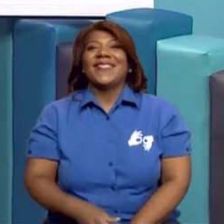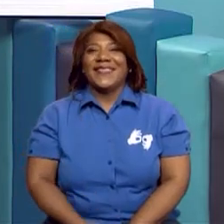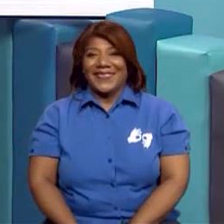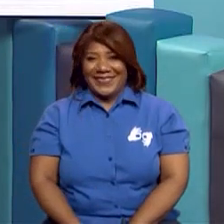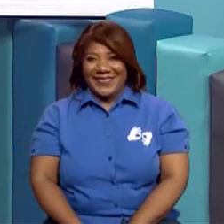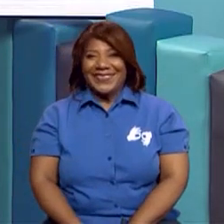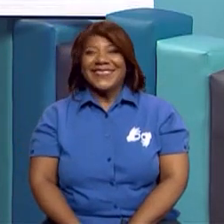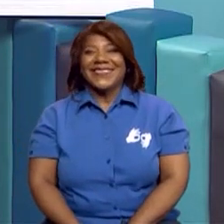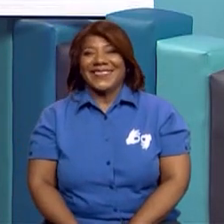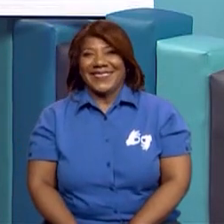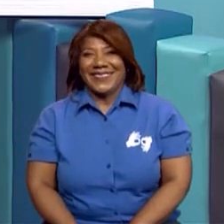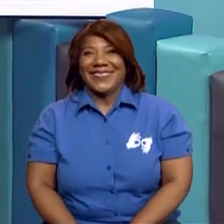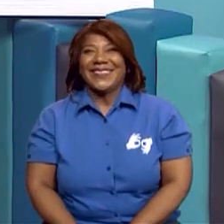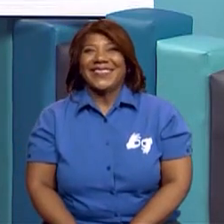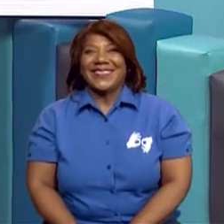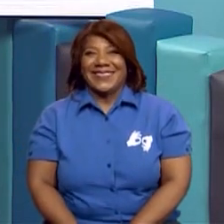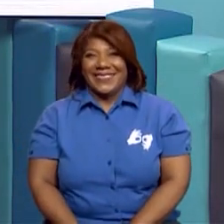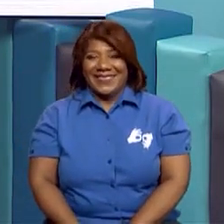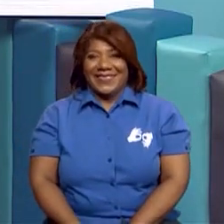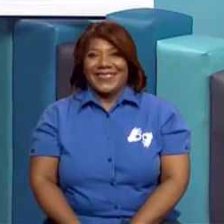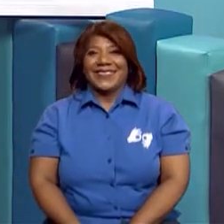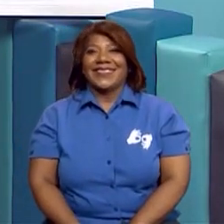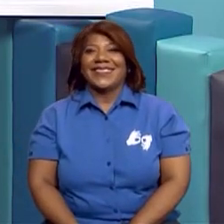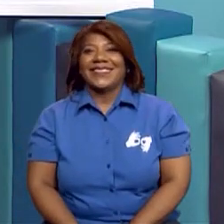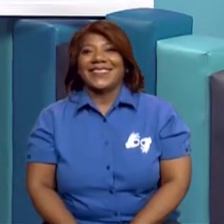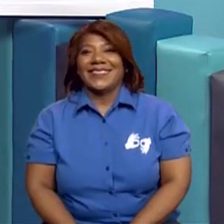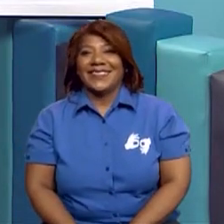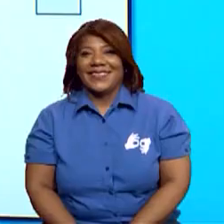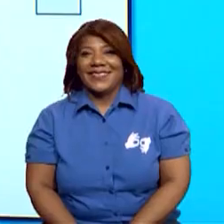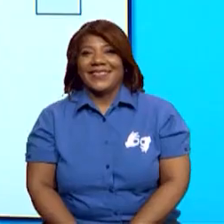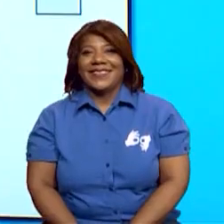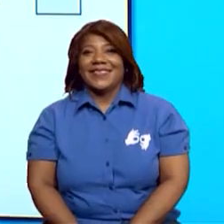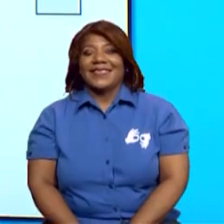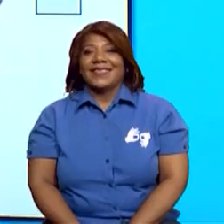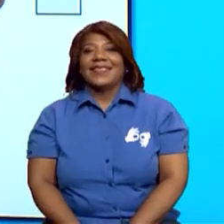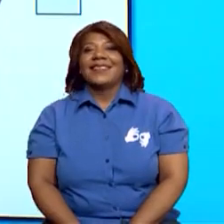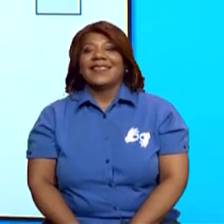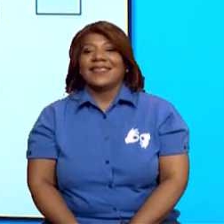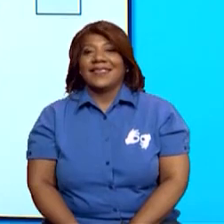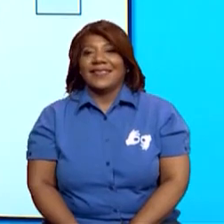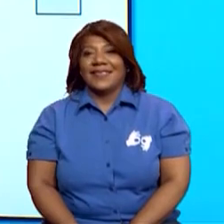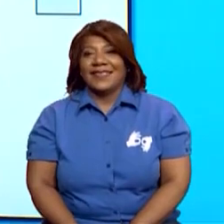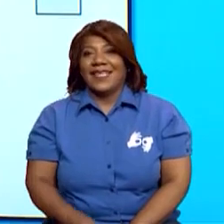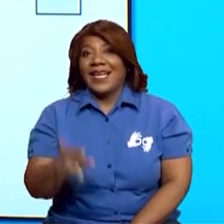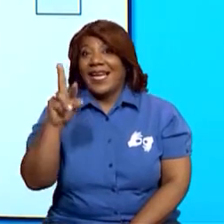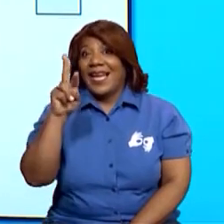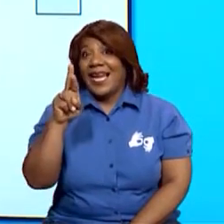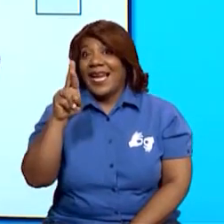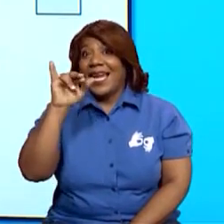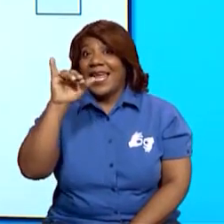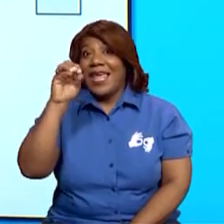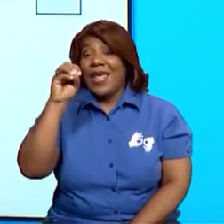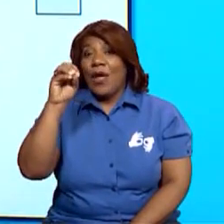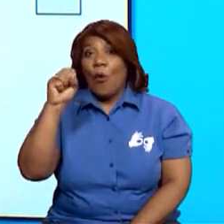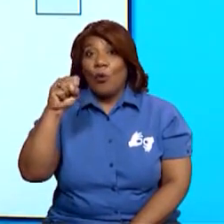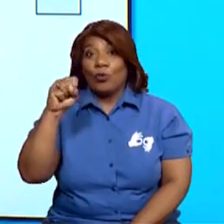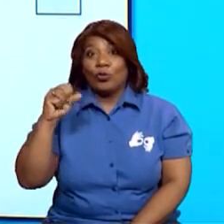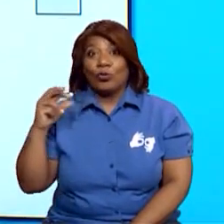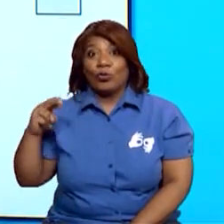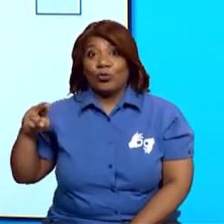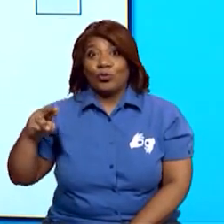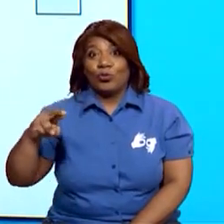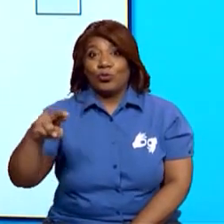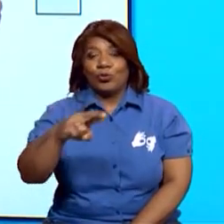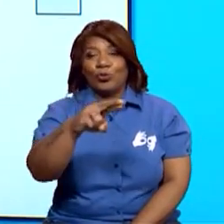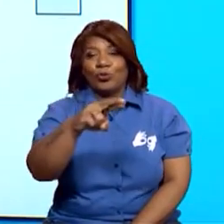Tiene cuatro casillas. Muy bien. Vamos a escribir entonces la palabra río.